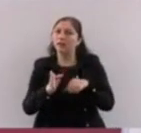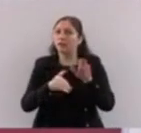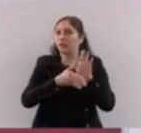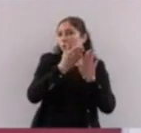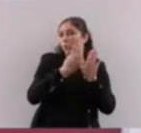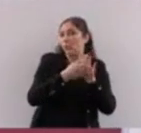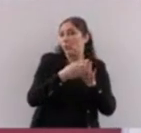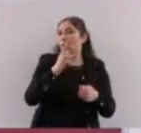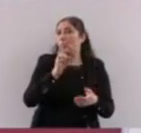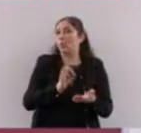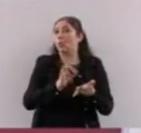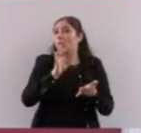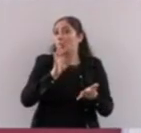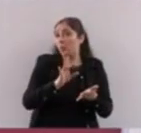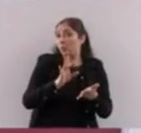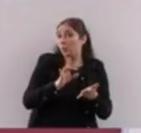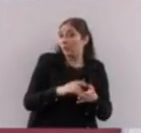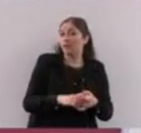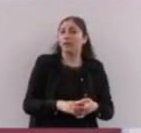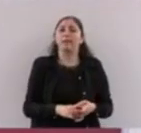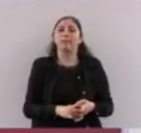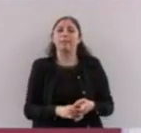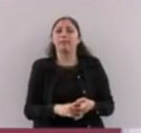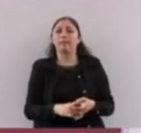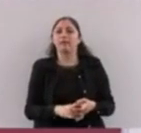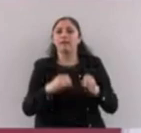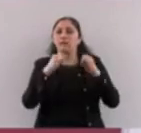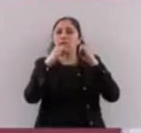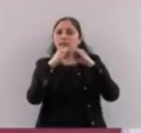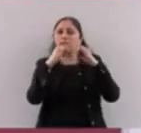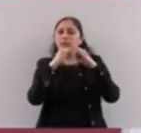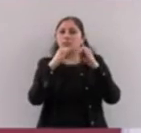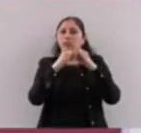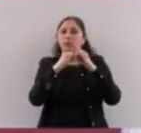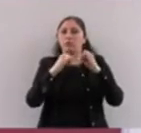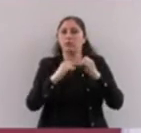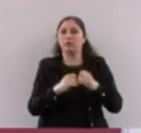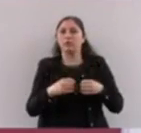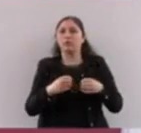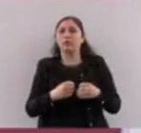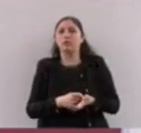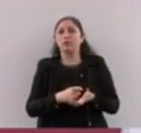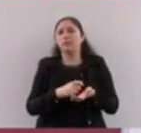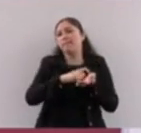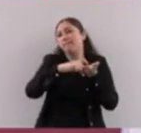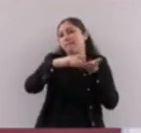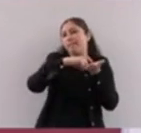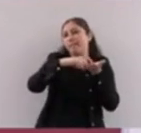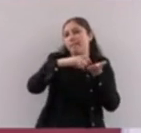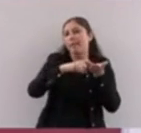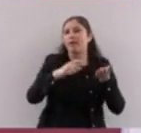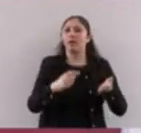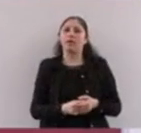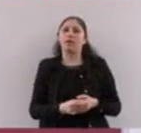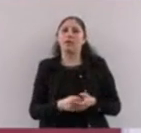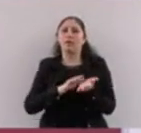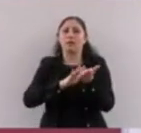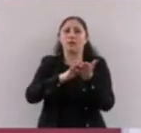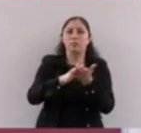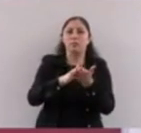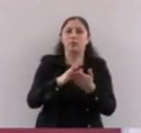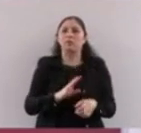bancaria que está dispuesta para pagar los programas de bienestar. Porque tenemos muchos otros